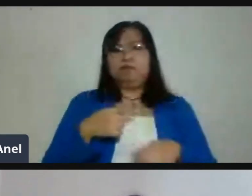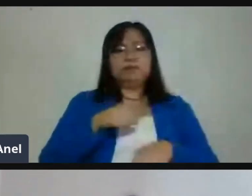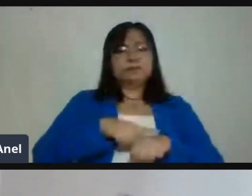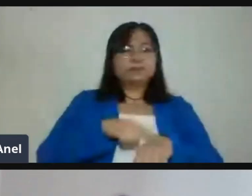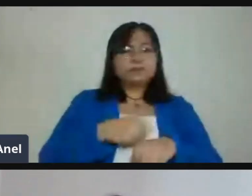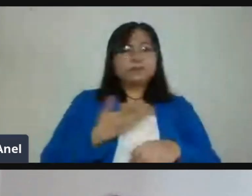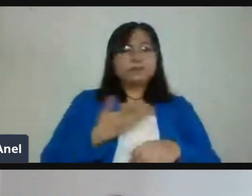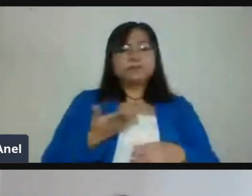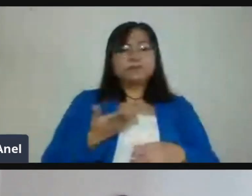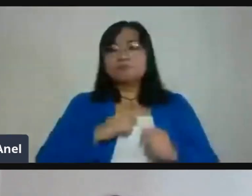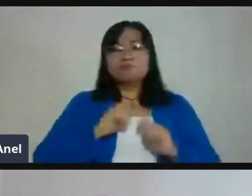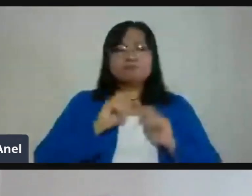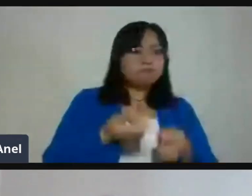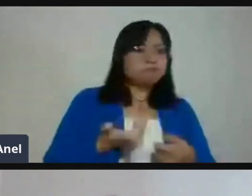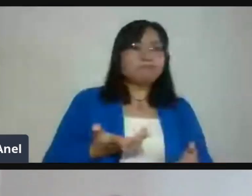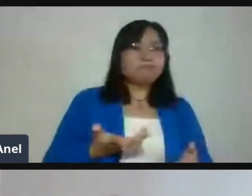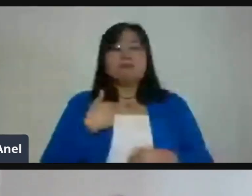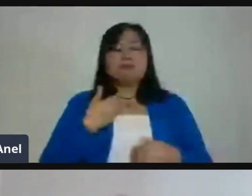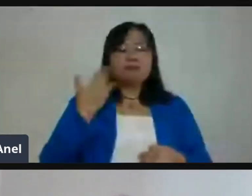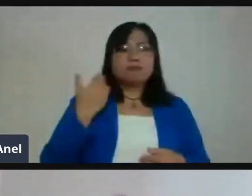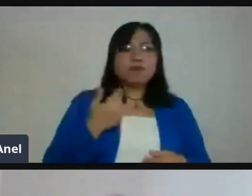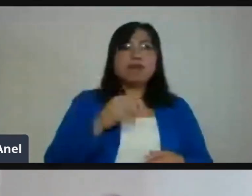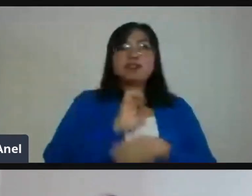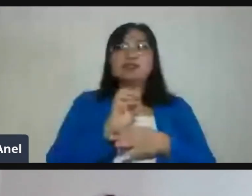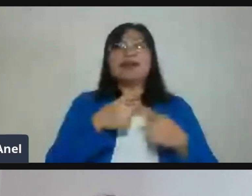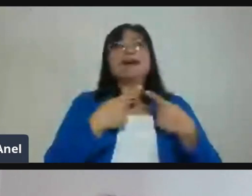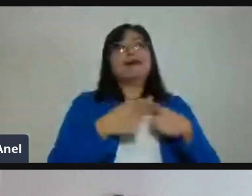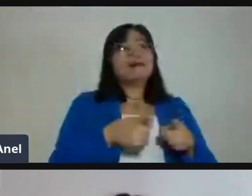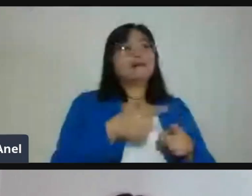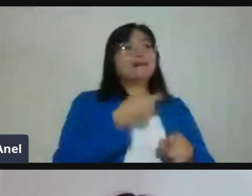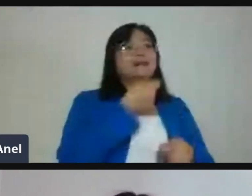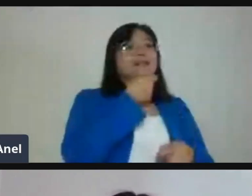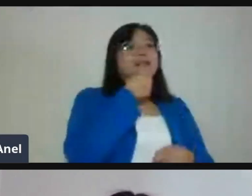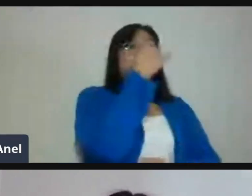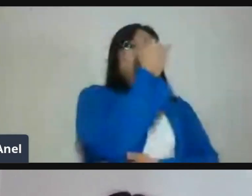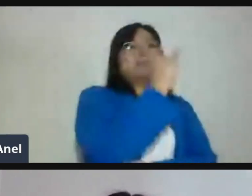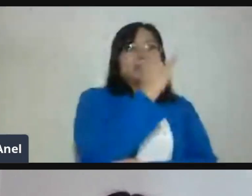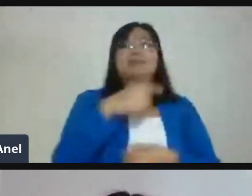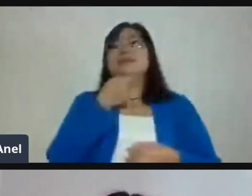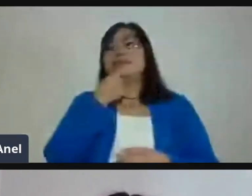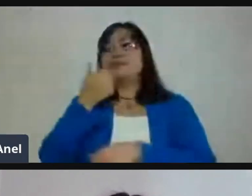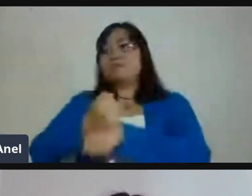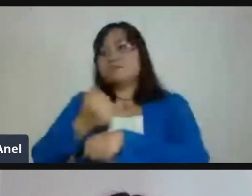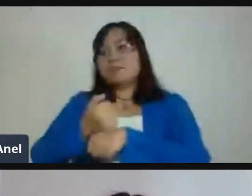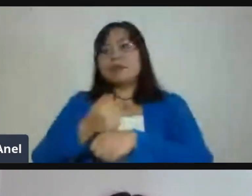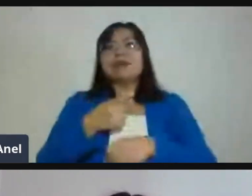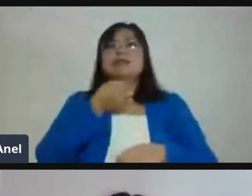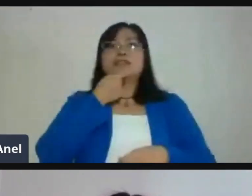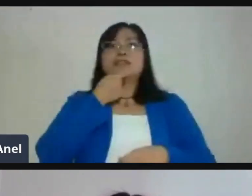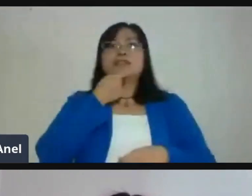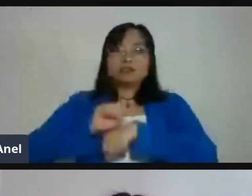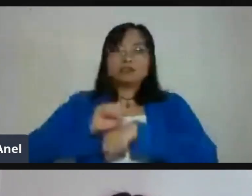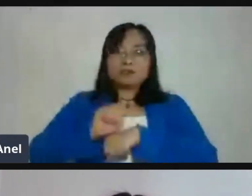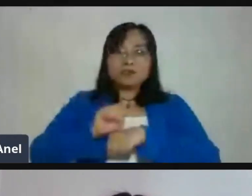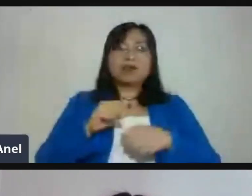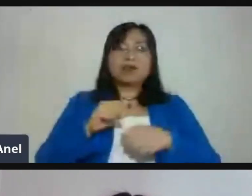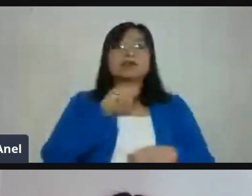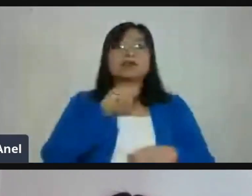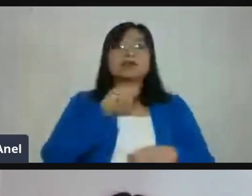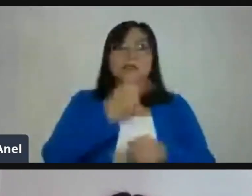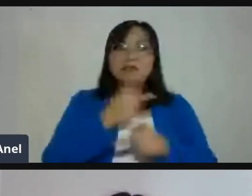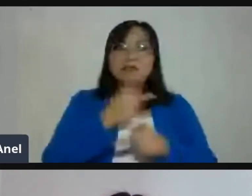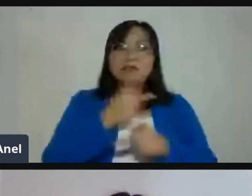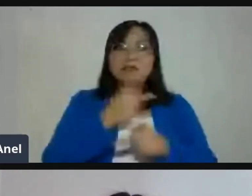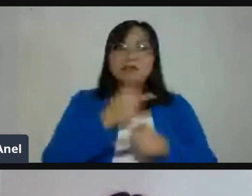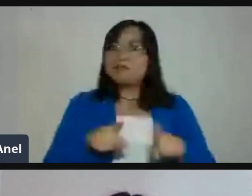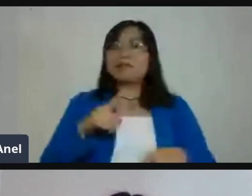hijo de preescolar, así es para mi hijo de primaria, secundaria y preparatoria. Perfecto. Coincido totalmente. Coincido totalmente. Creo que